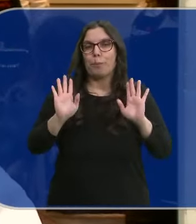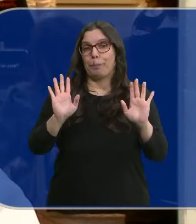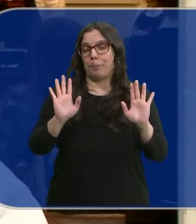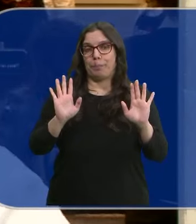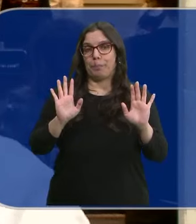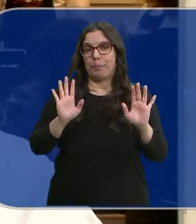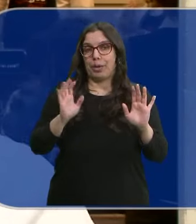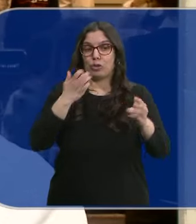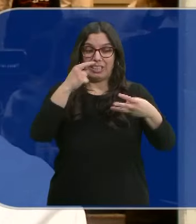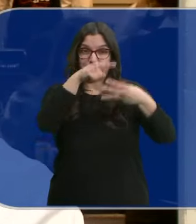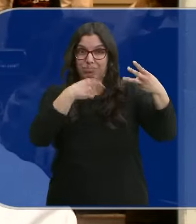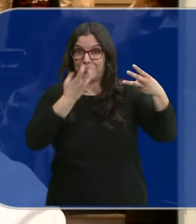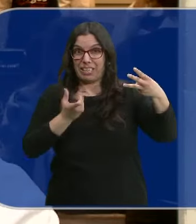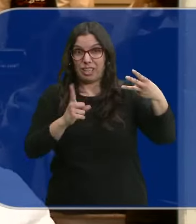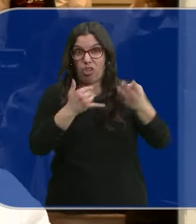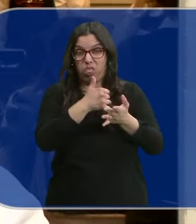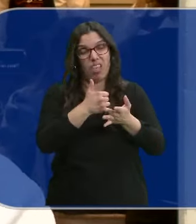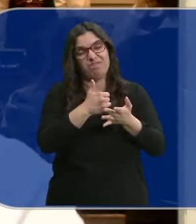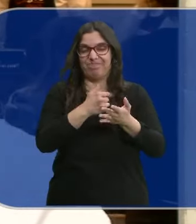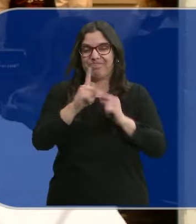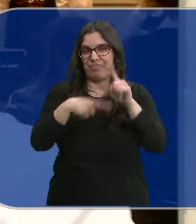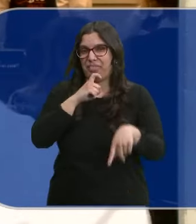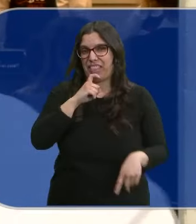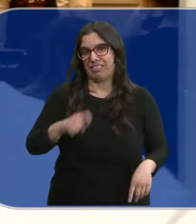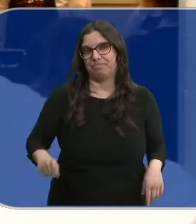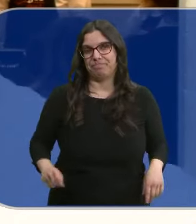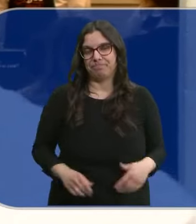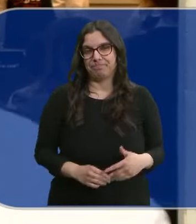Pero si no parte de unos buenos ingredientes es más complicado, desde luego.